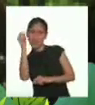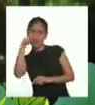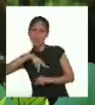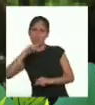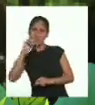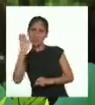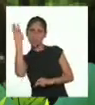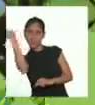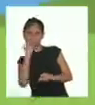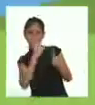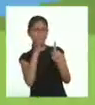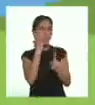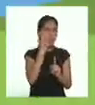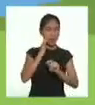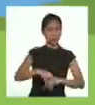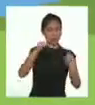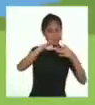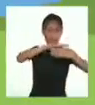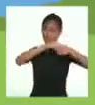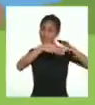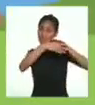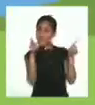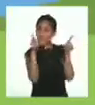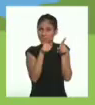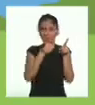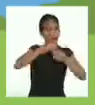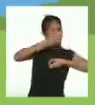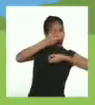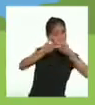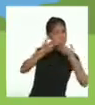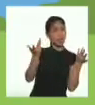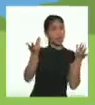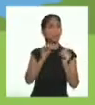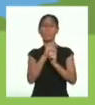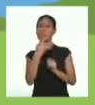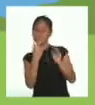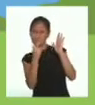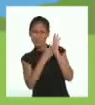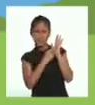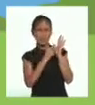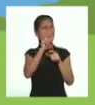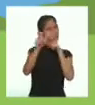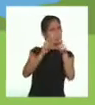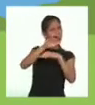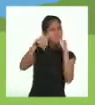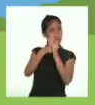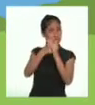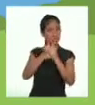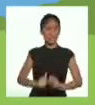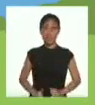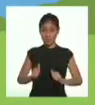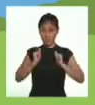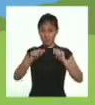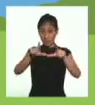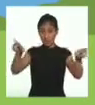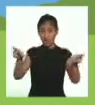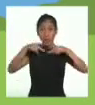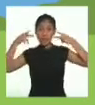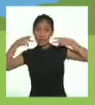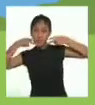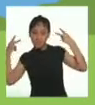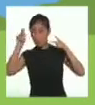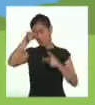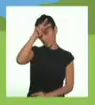Silandera. Esta leyenda la cuentan los griles, que son un pueblo de la Amazonía